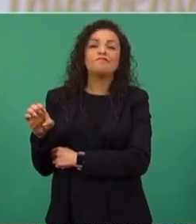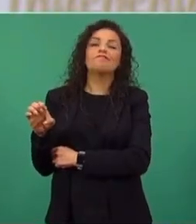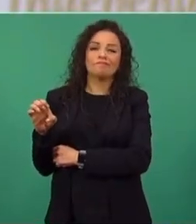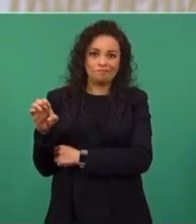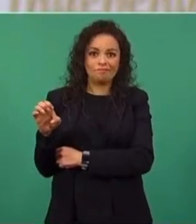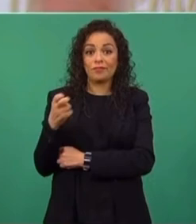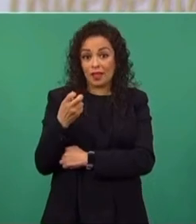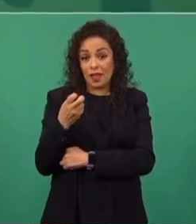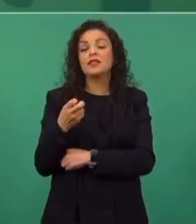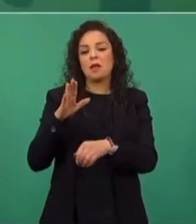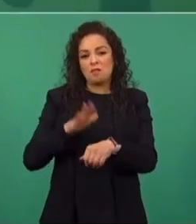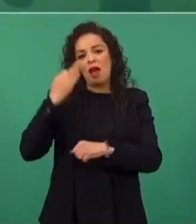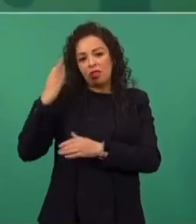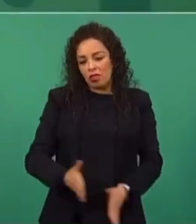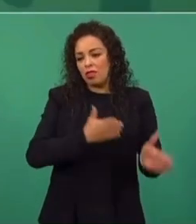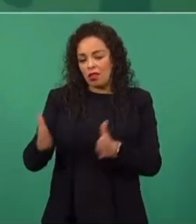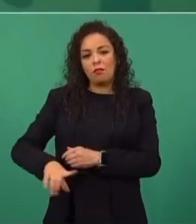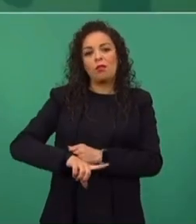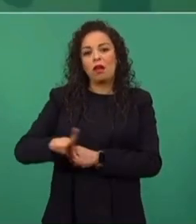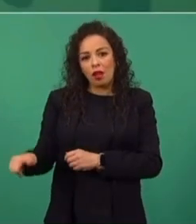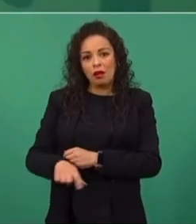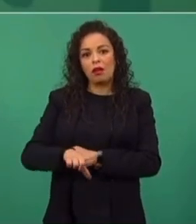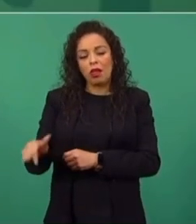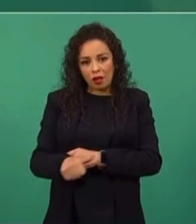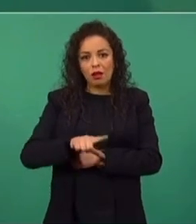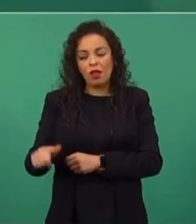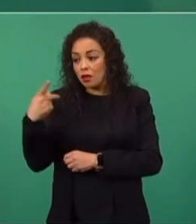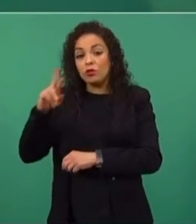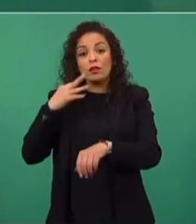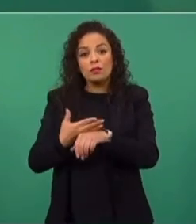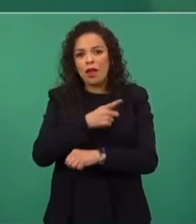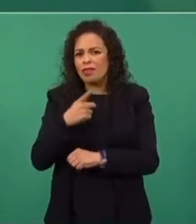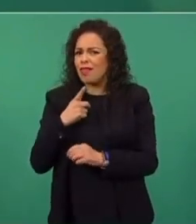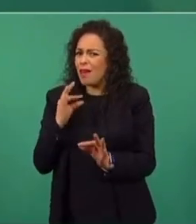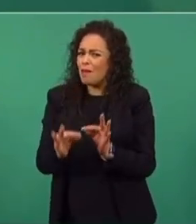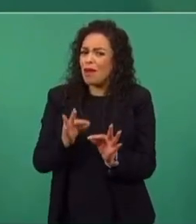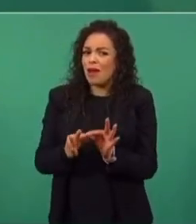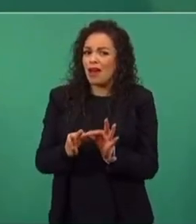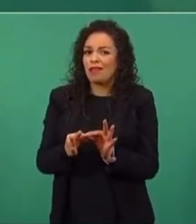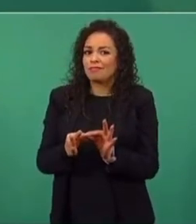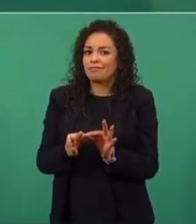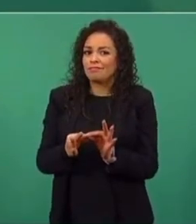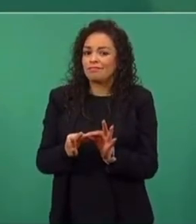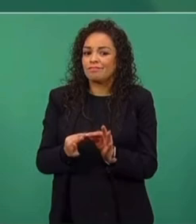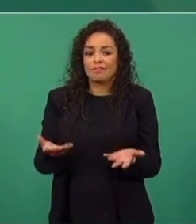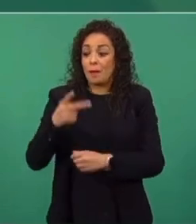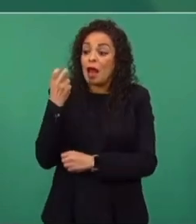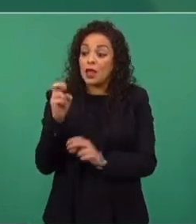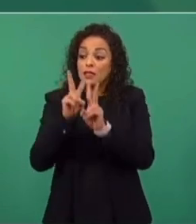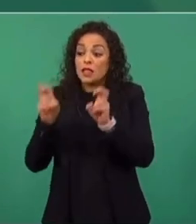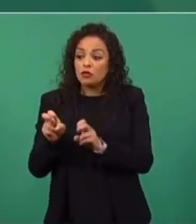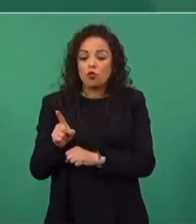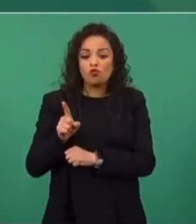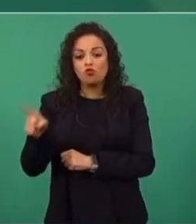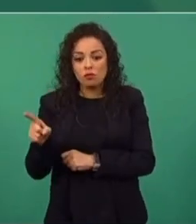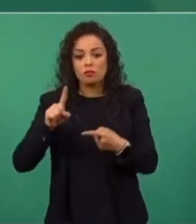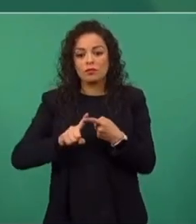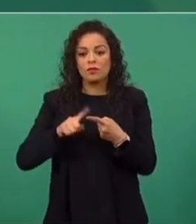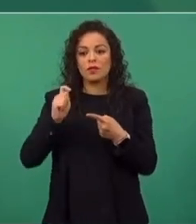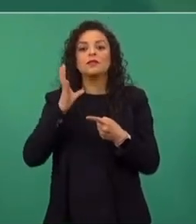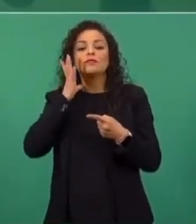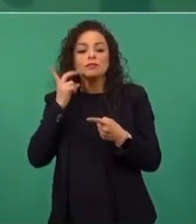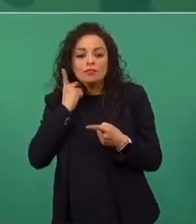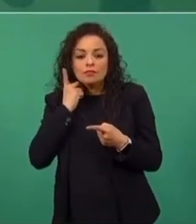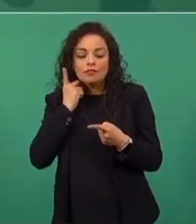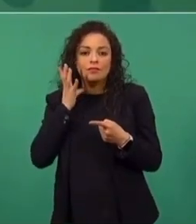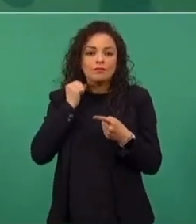proceso y no cumplan con su responsabilidad. Pero desde luego es un asunto del Poder Legislativo con el Poder Judicial. Tú me pediste mi opinión, yo